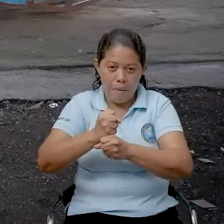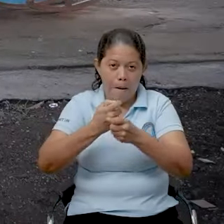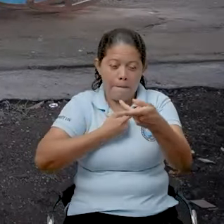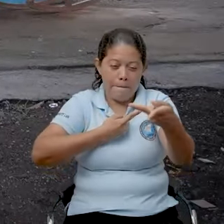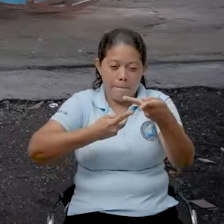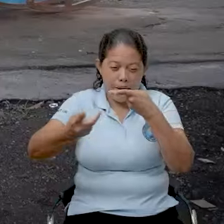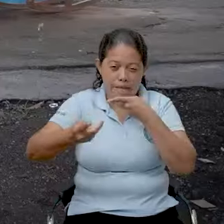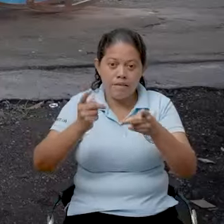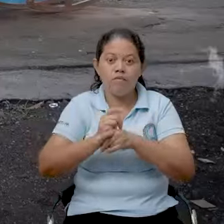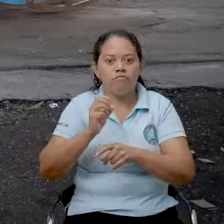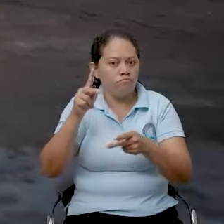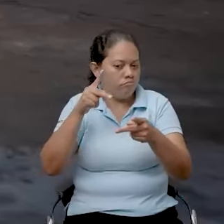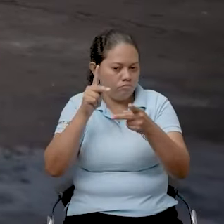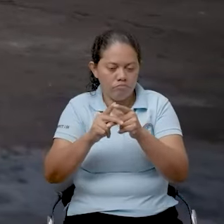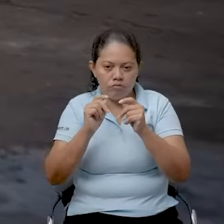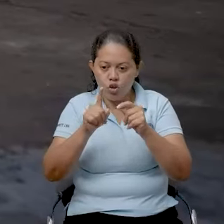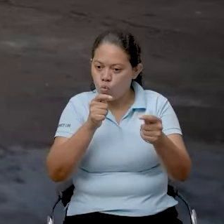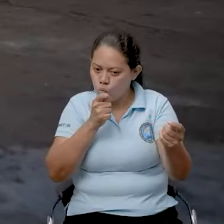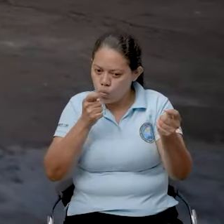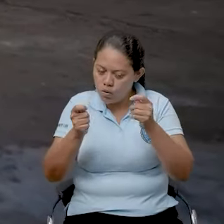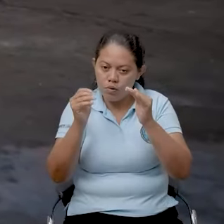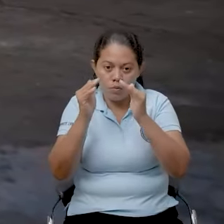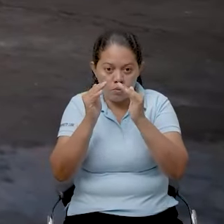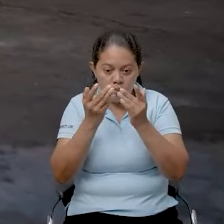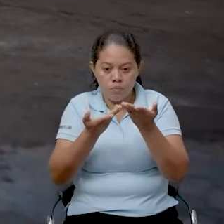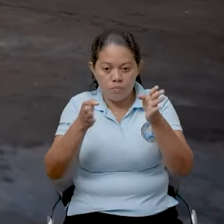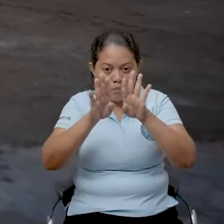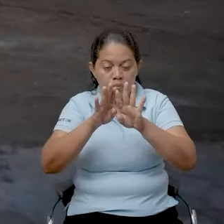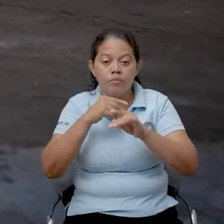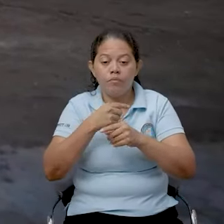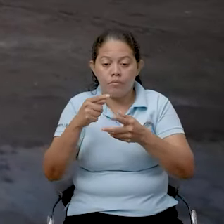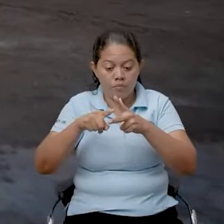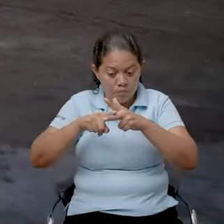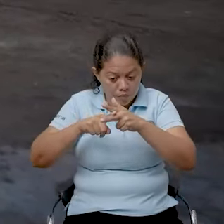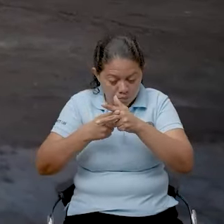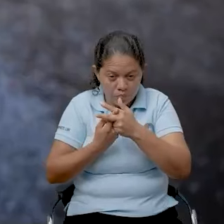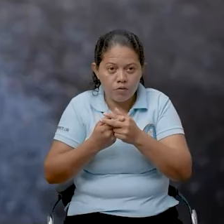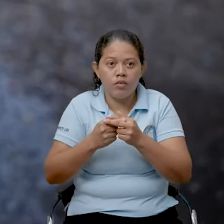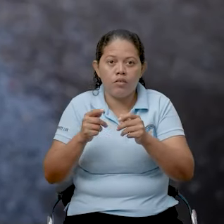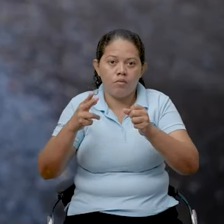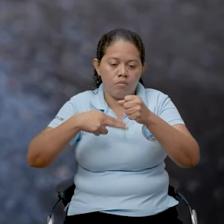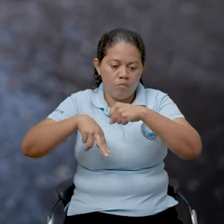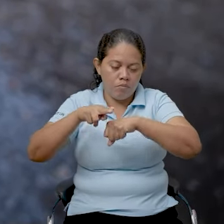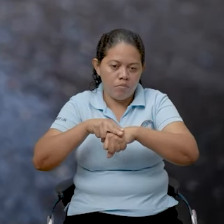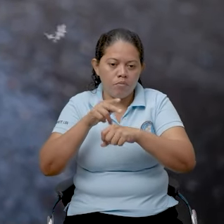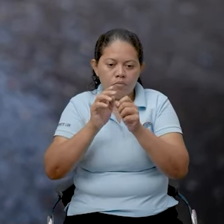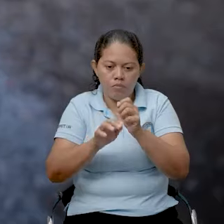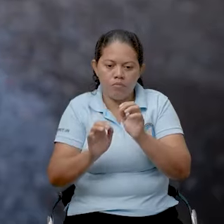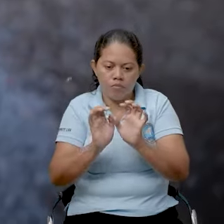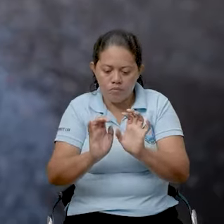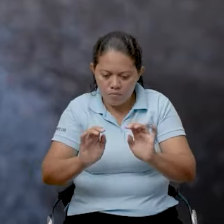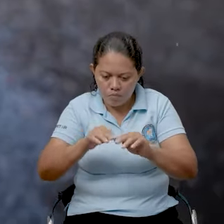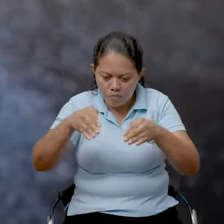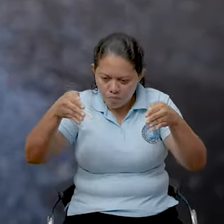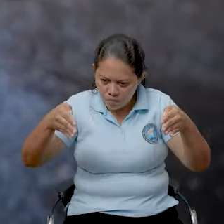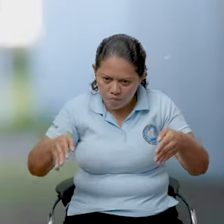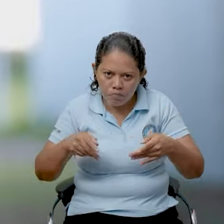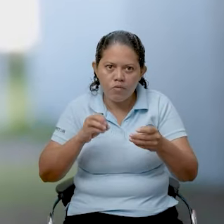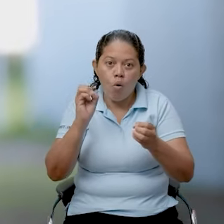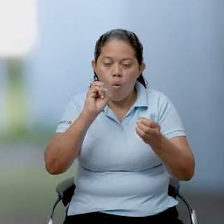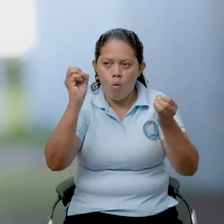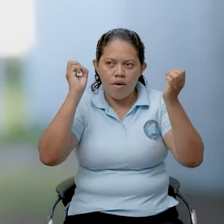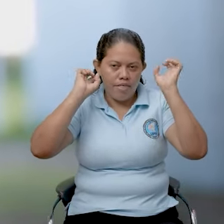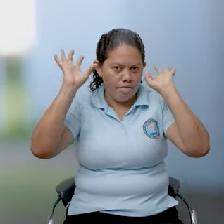en que ha perfeccionado los niveles de seguridad. Comenzamos con un polincito, con mesitas en el